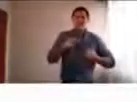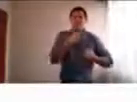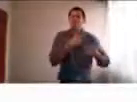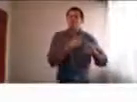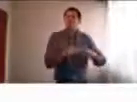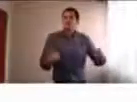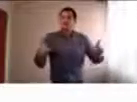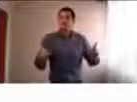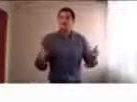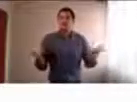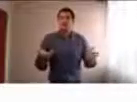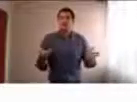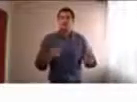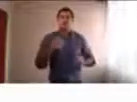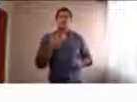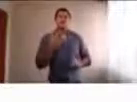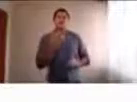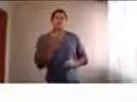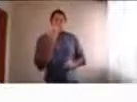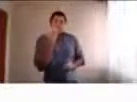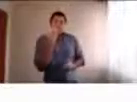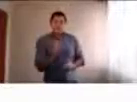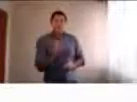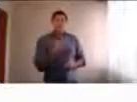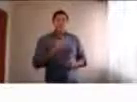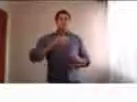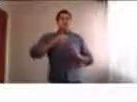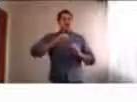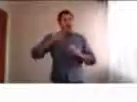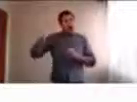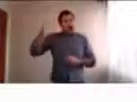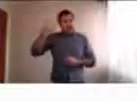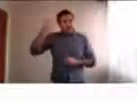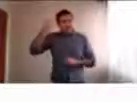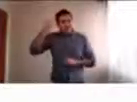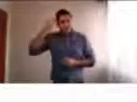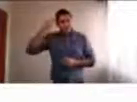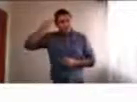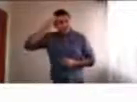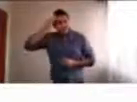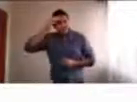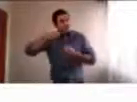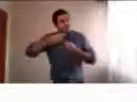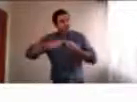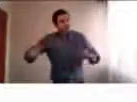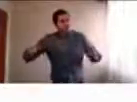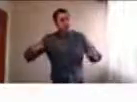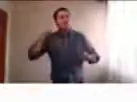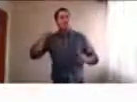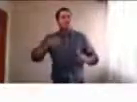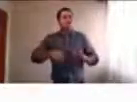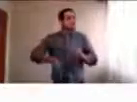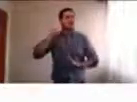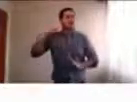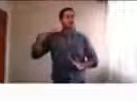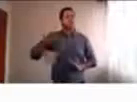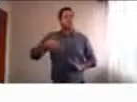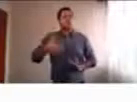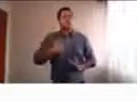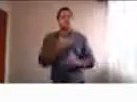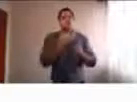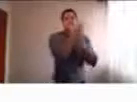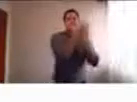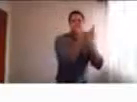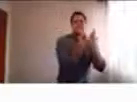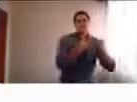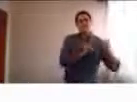aprendizajes, que quizás esos son donde nosotros vamos a poner más el foco ahora, que son más relevantes que el contenido que se puede estar